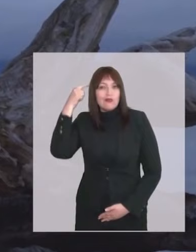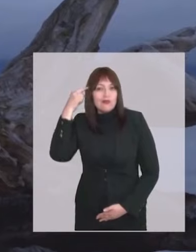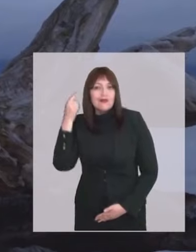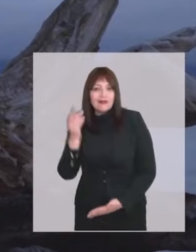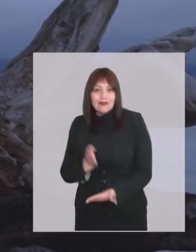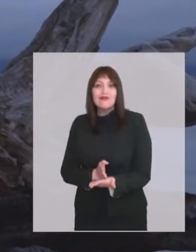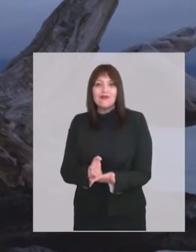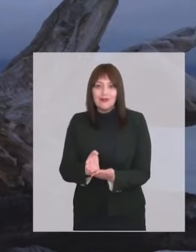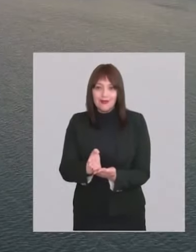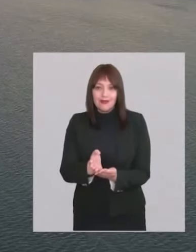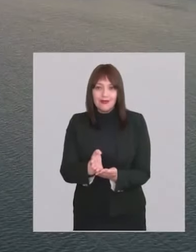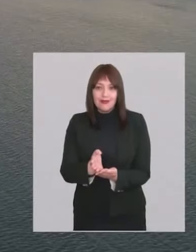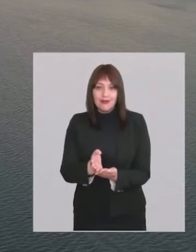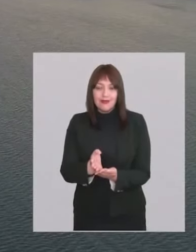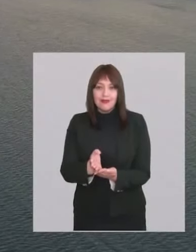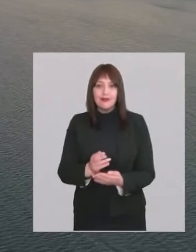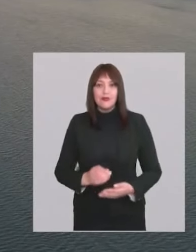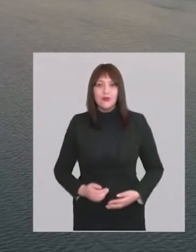aquí es donde comienza.